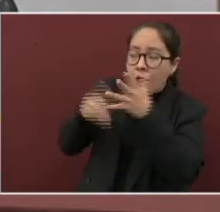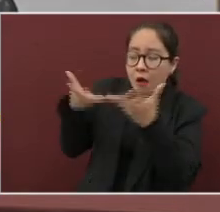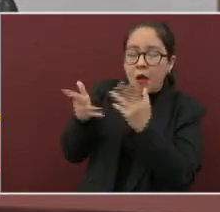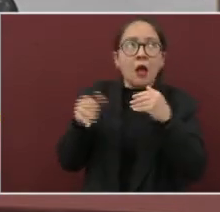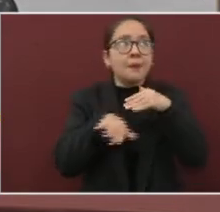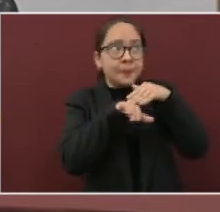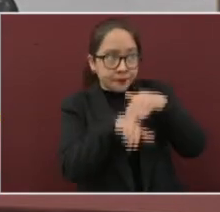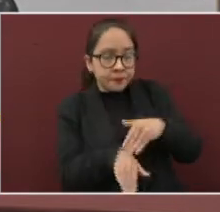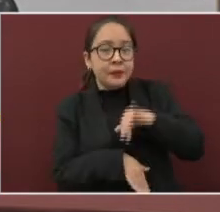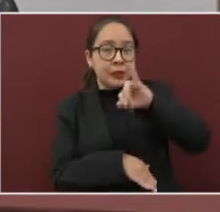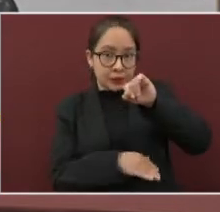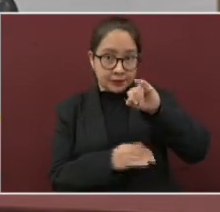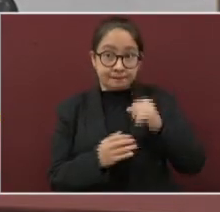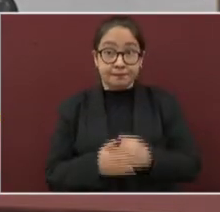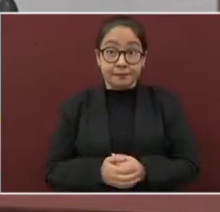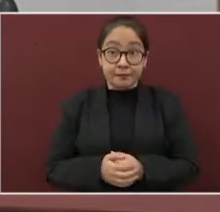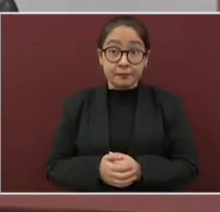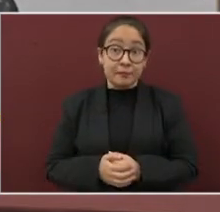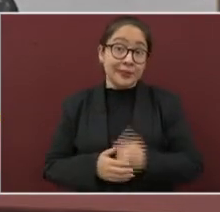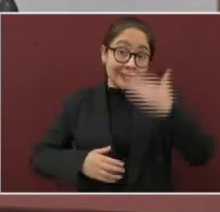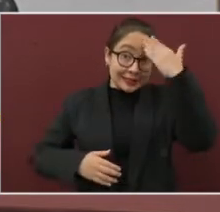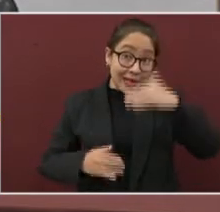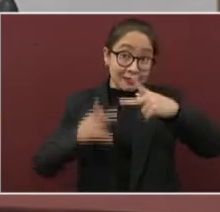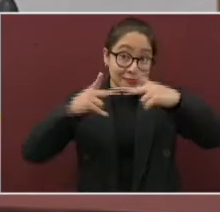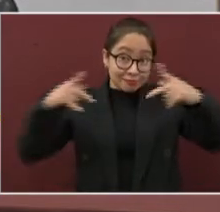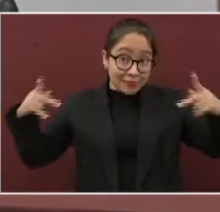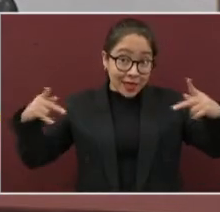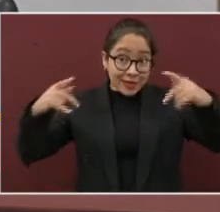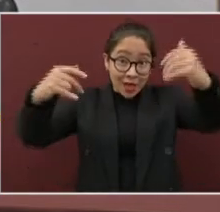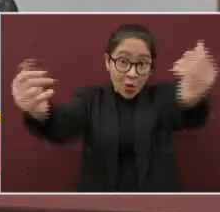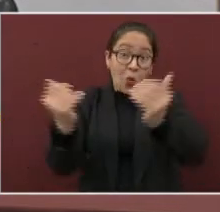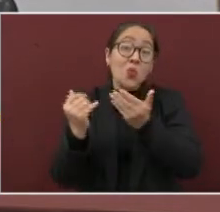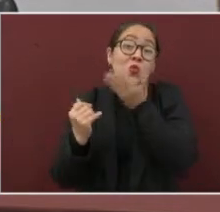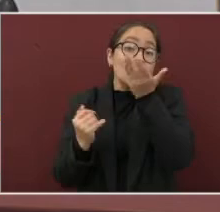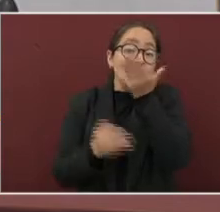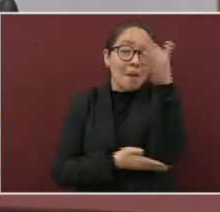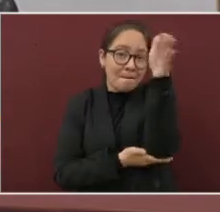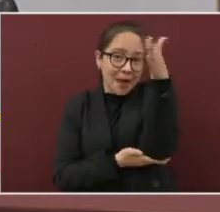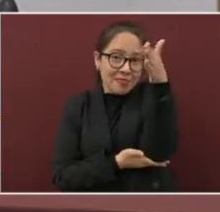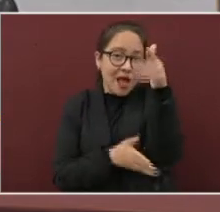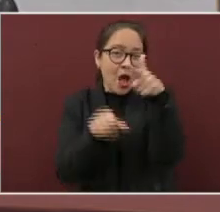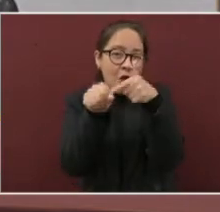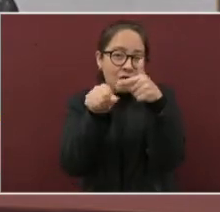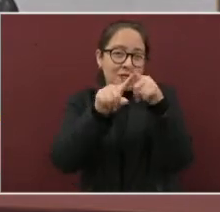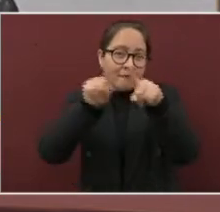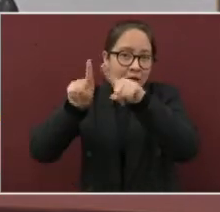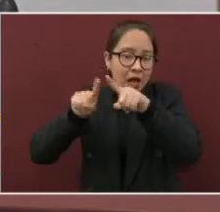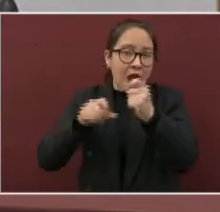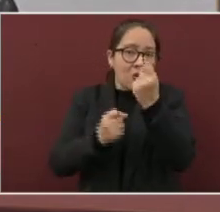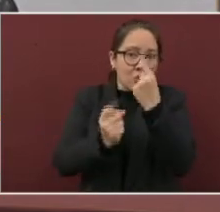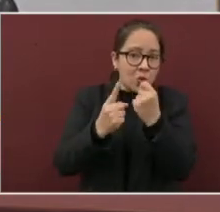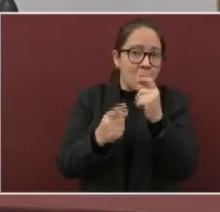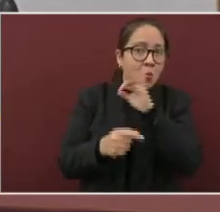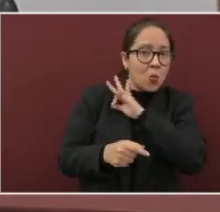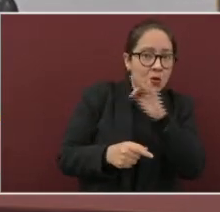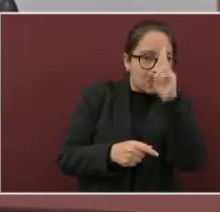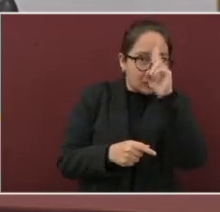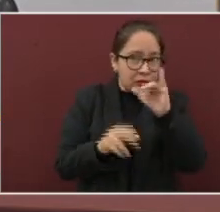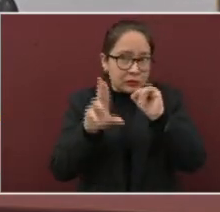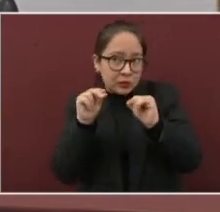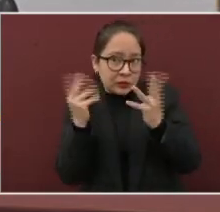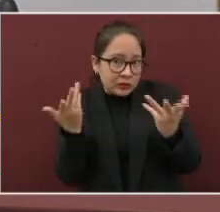línea. Por lo general, en playas hay abanderamientos que marcan las zonas profundas o en las que no está permitido ingresar.